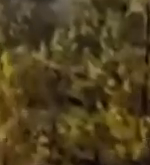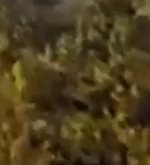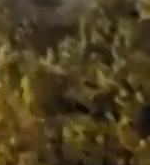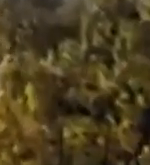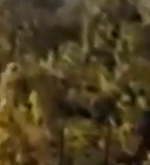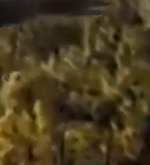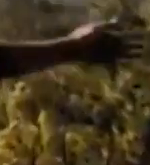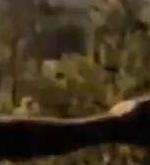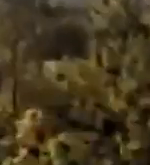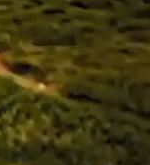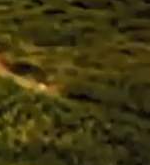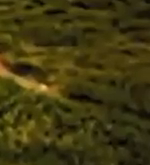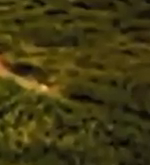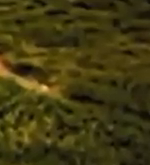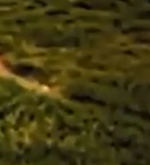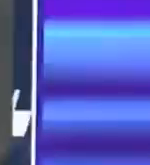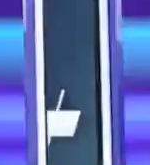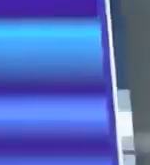Muchas gracias.